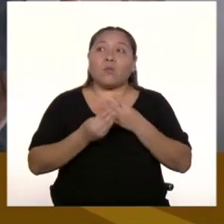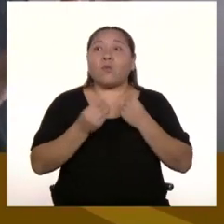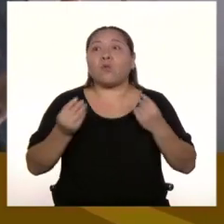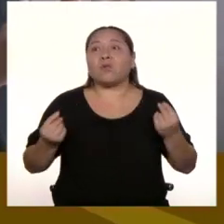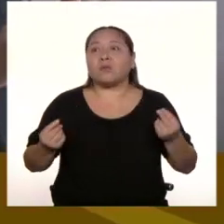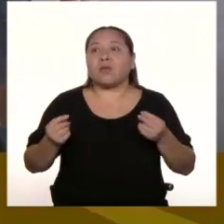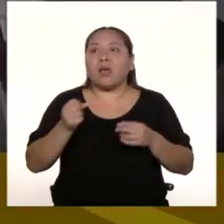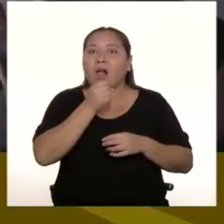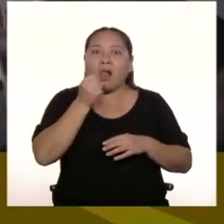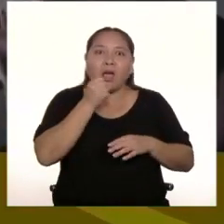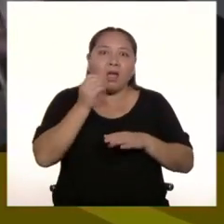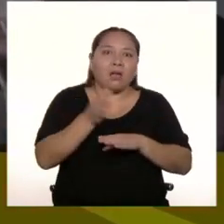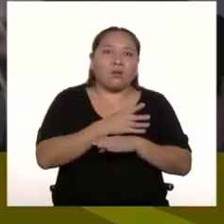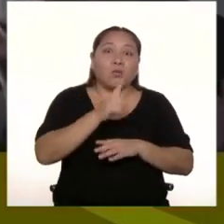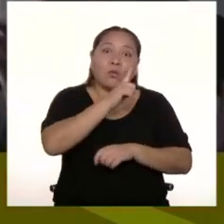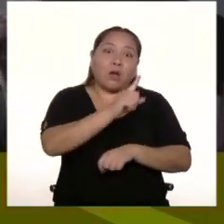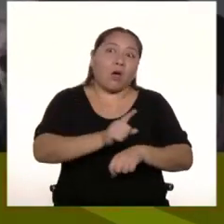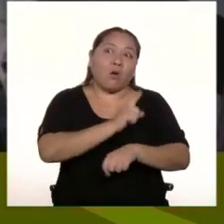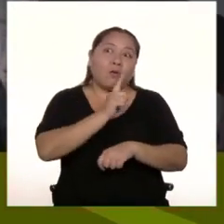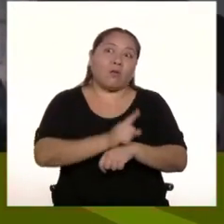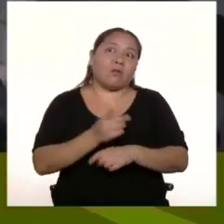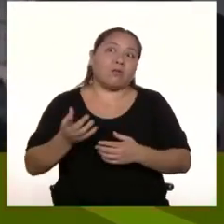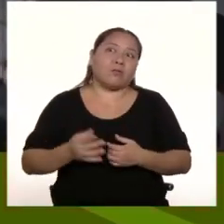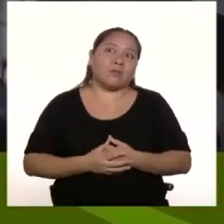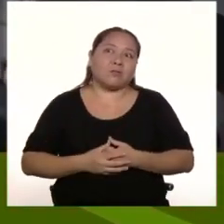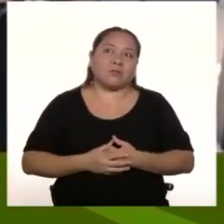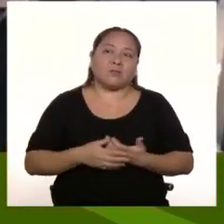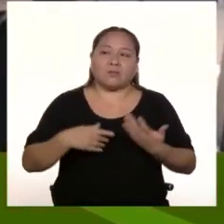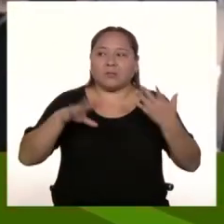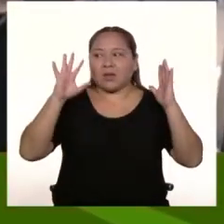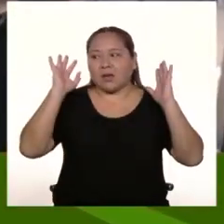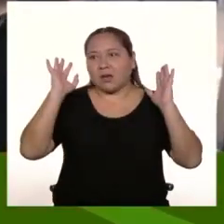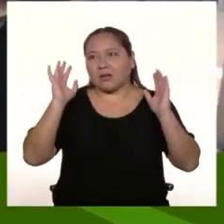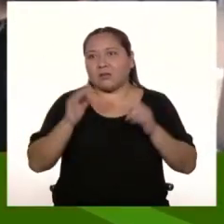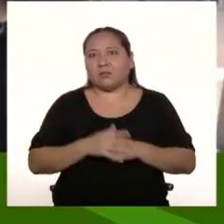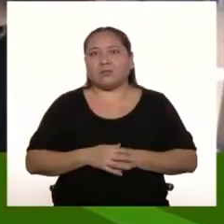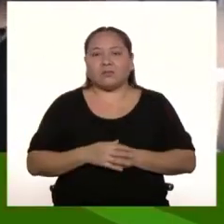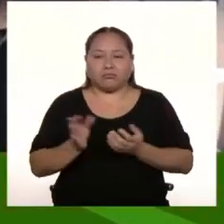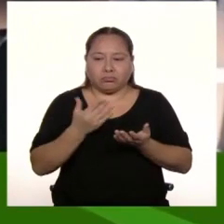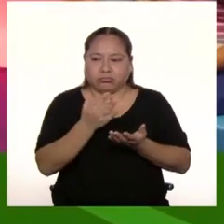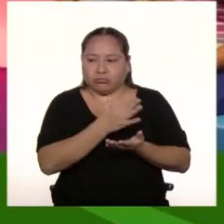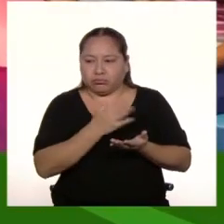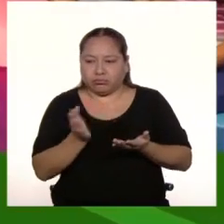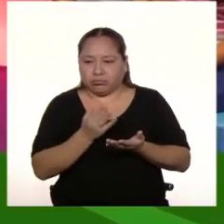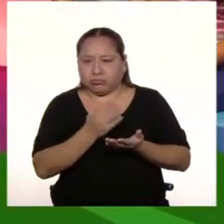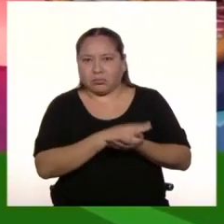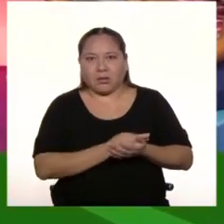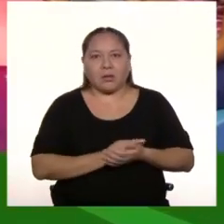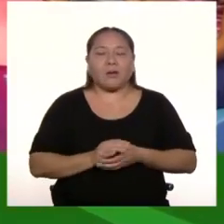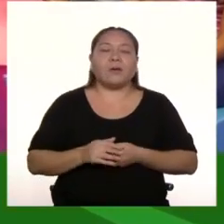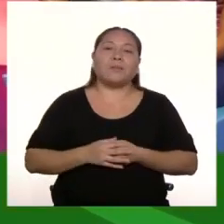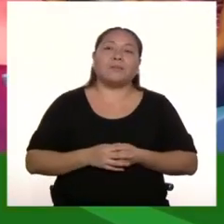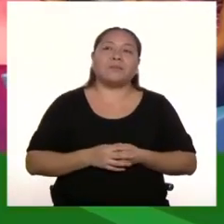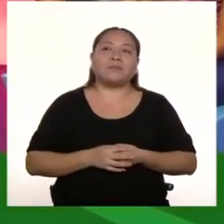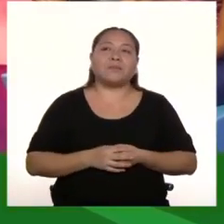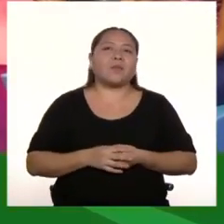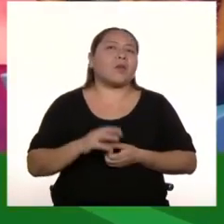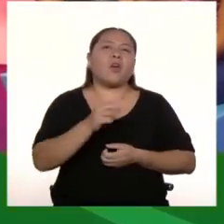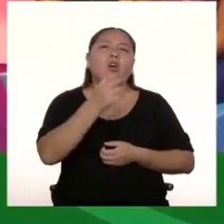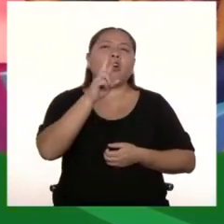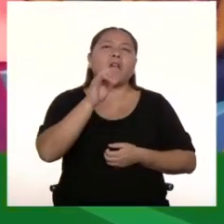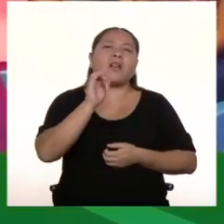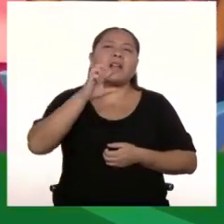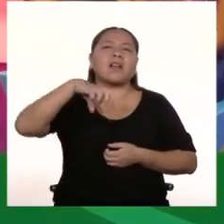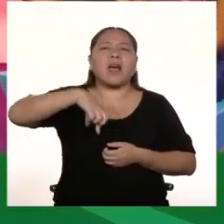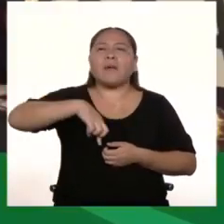en vivo Como en un show de una hora Entonces, imagínate Son como 200 páginas de letras Aparte del rap ¿De qué otras formas